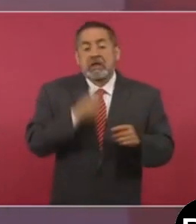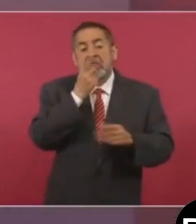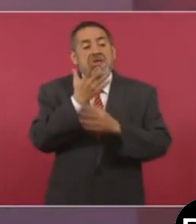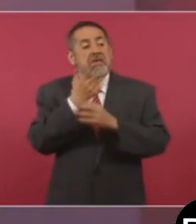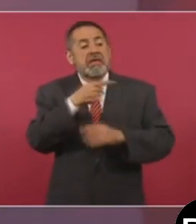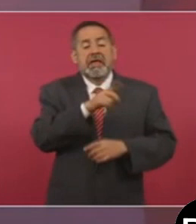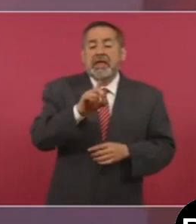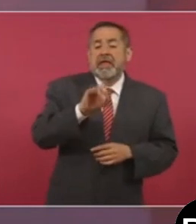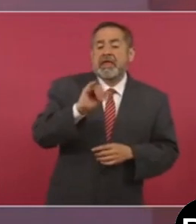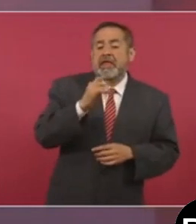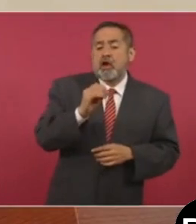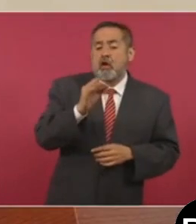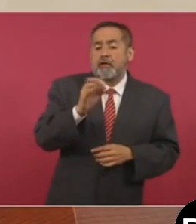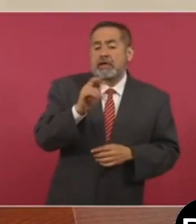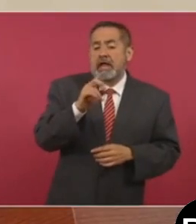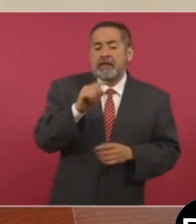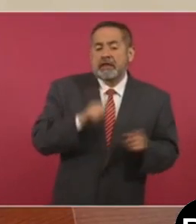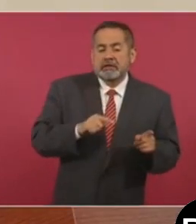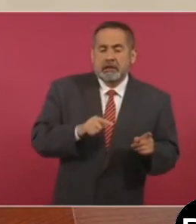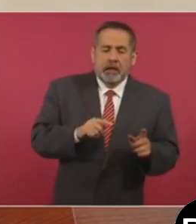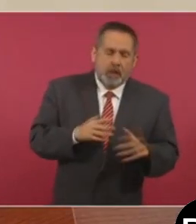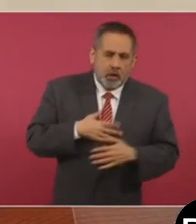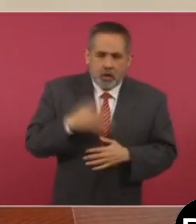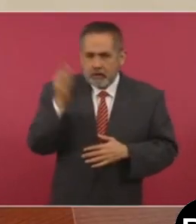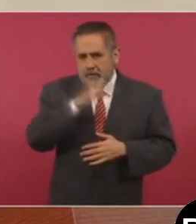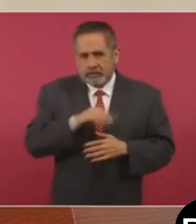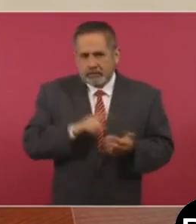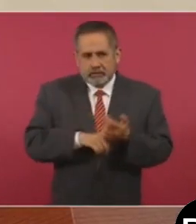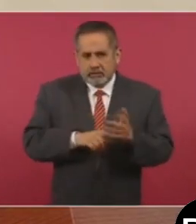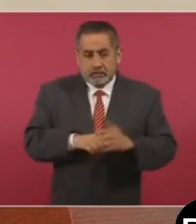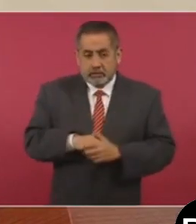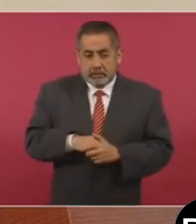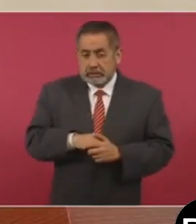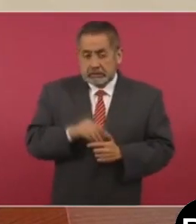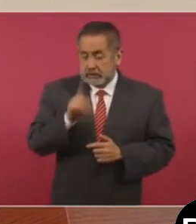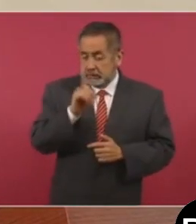Ceballos, no lo tienes por ahí, uno de Diego Fernández de